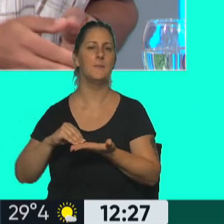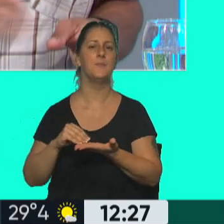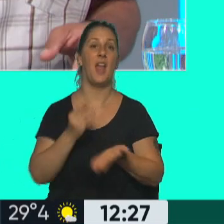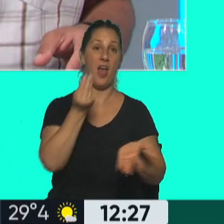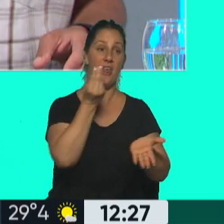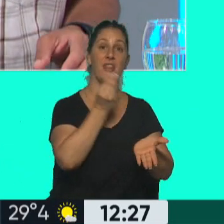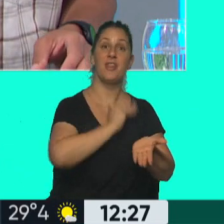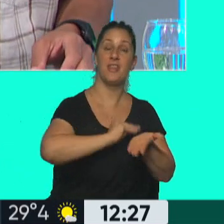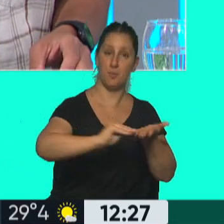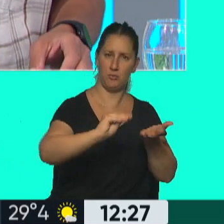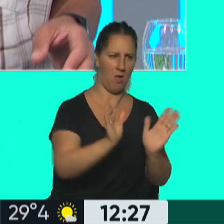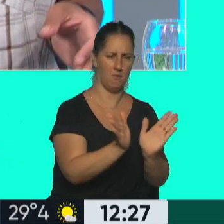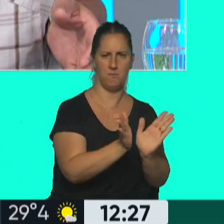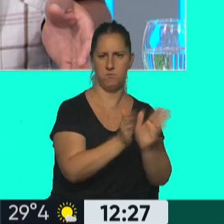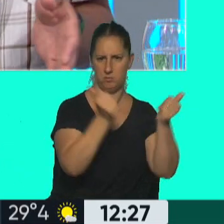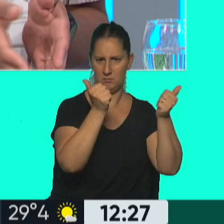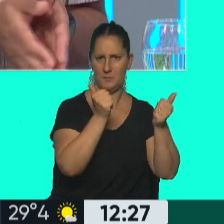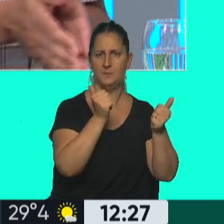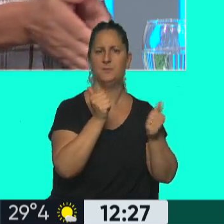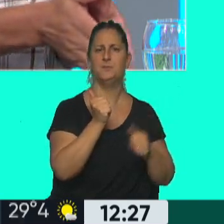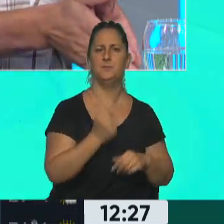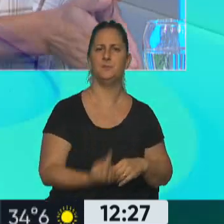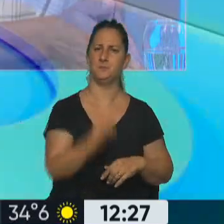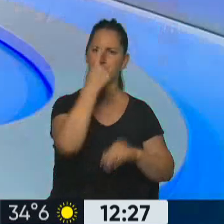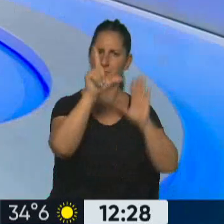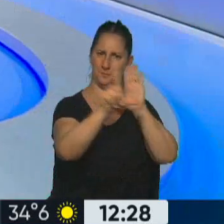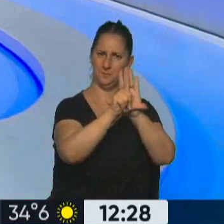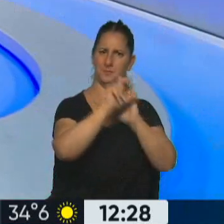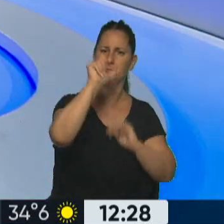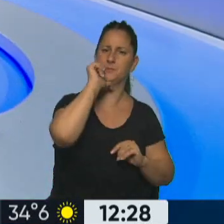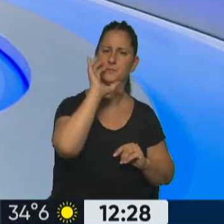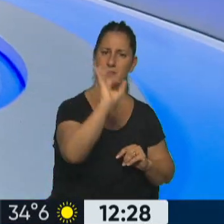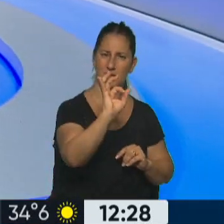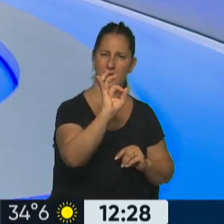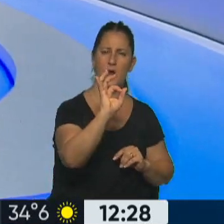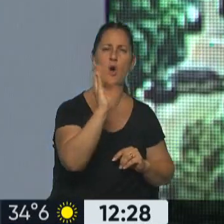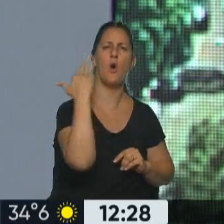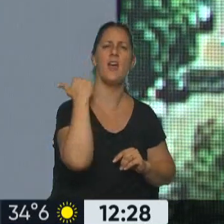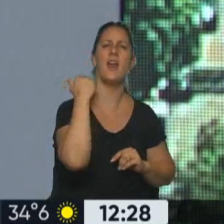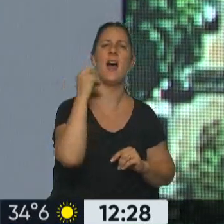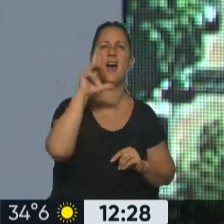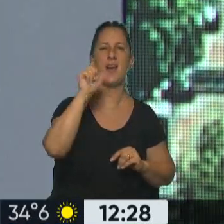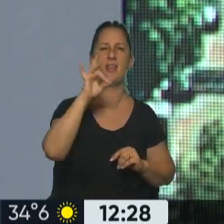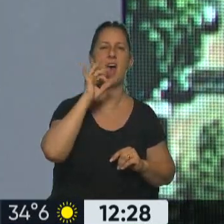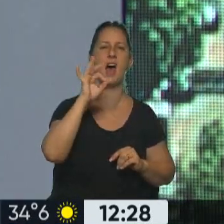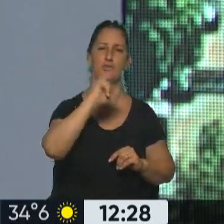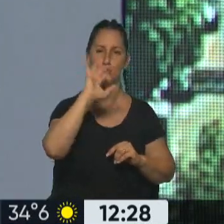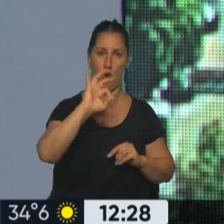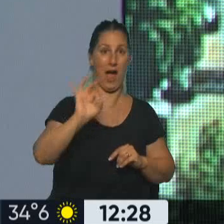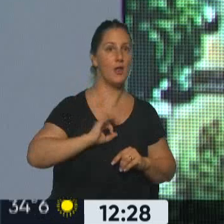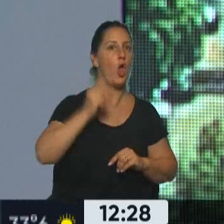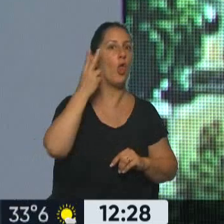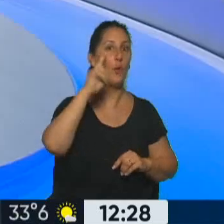diputados, rápido en Argentina, porque yo me acuerdo que la primera ley de alcohol cero que se propuso era desde Randazzo, 2013, mirá, donde